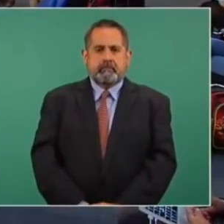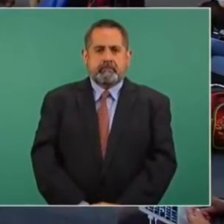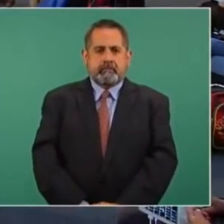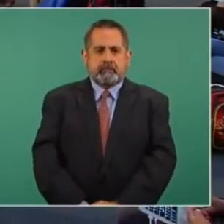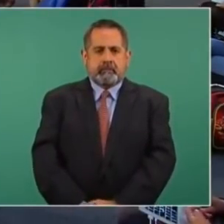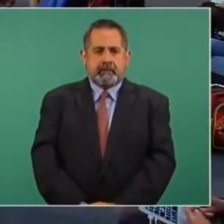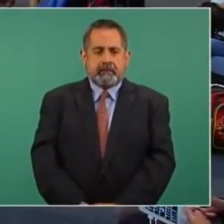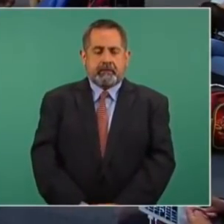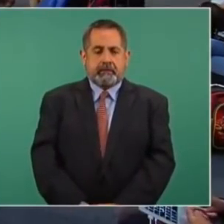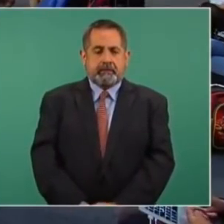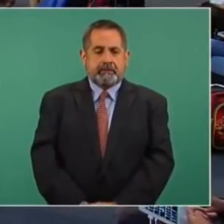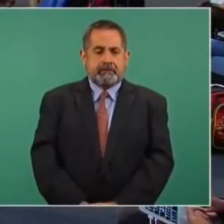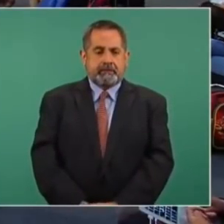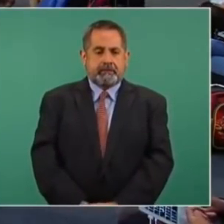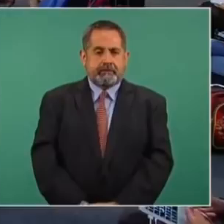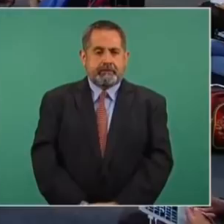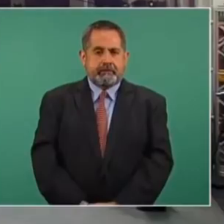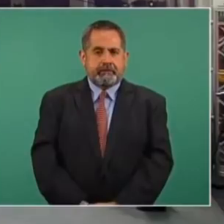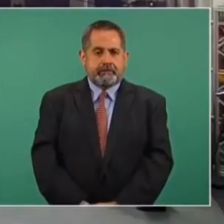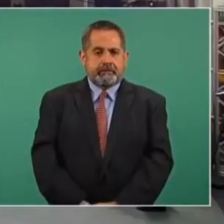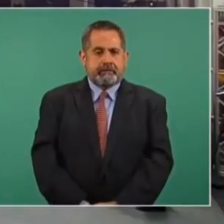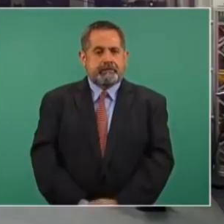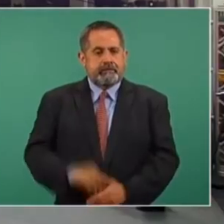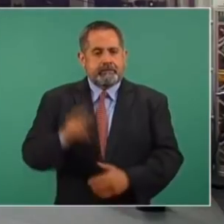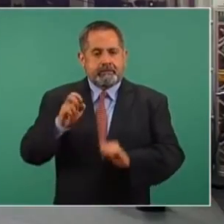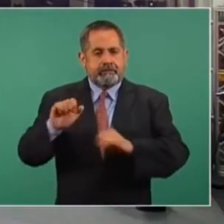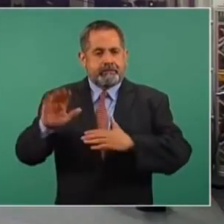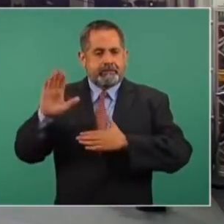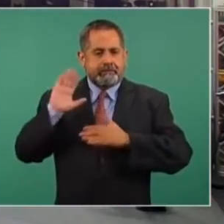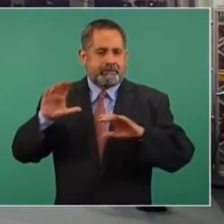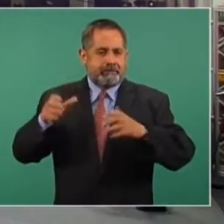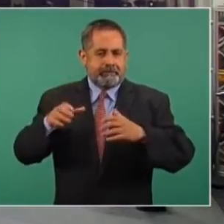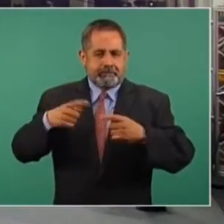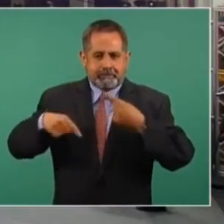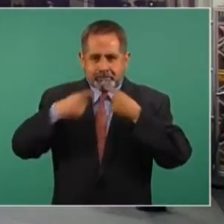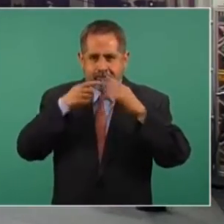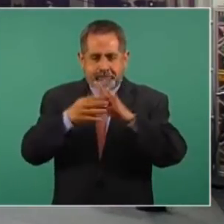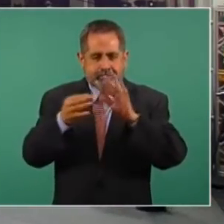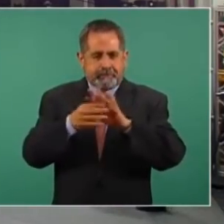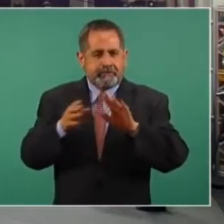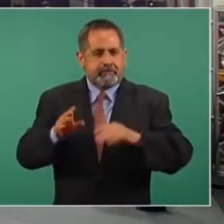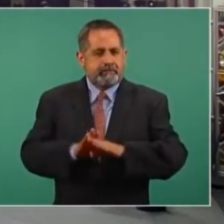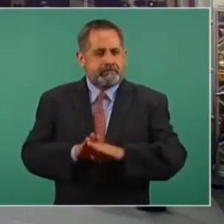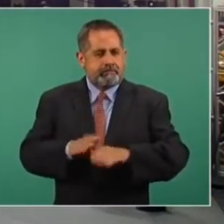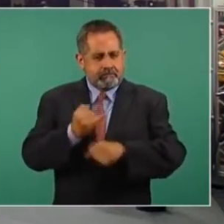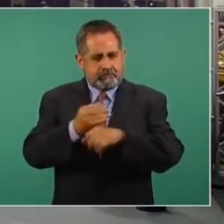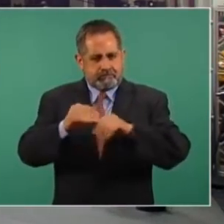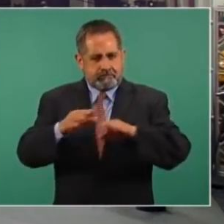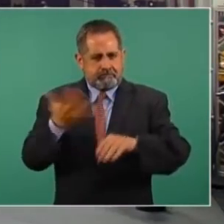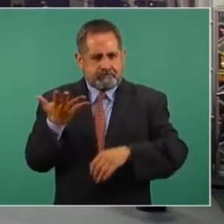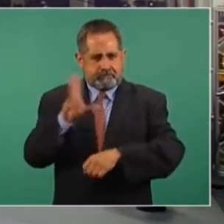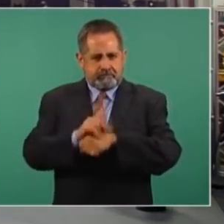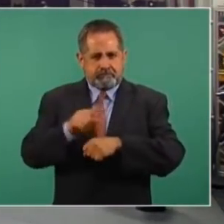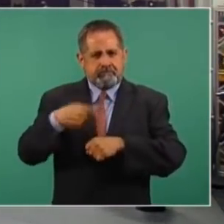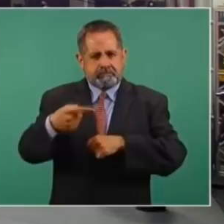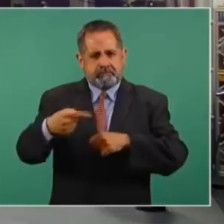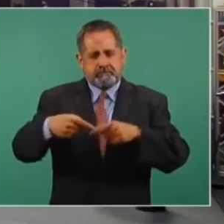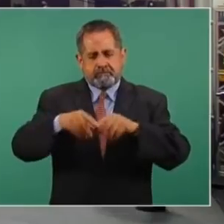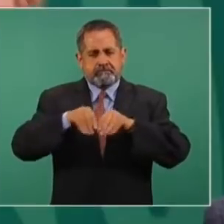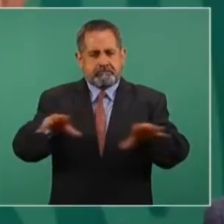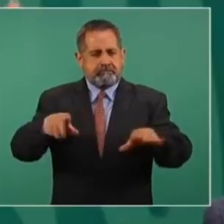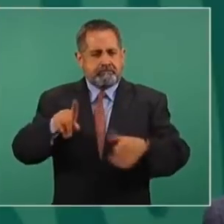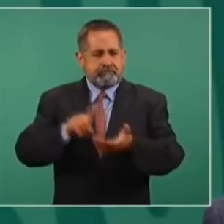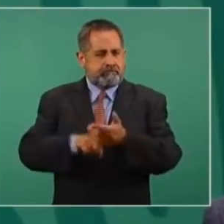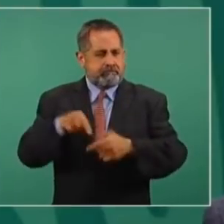Entonces, hacemos el compromiso que en diez días se informa aquí, aquí